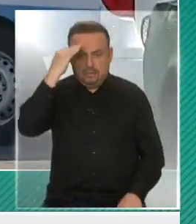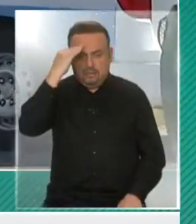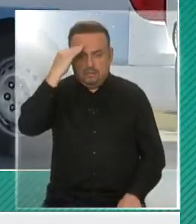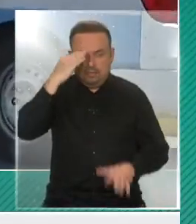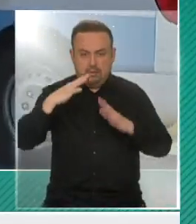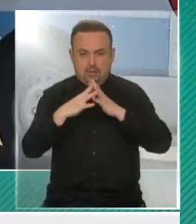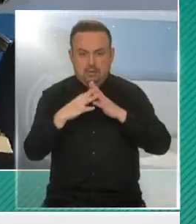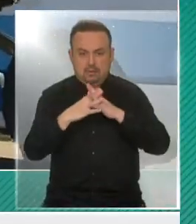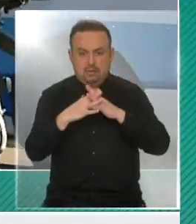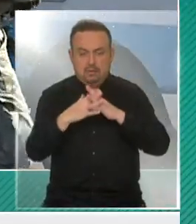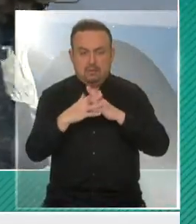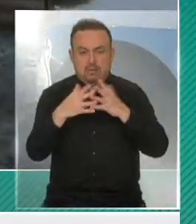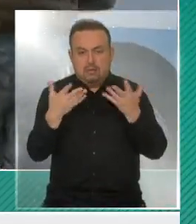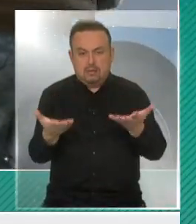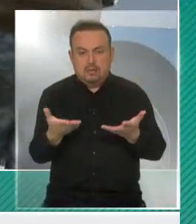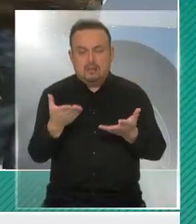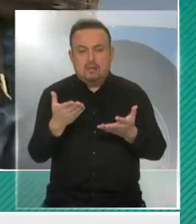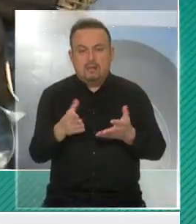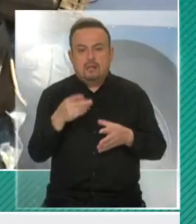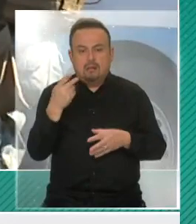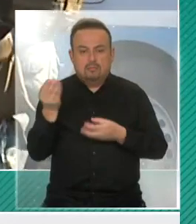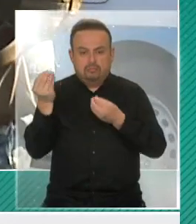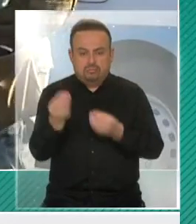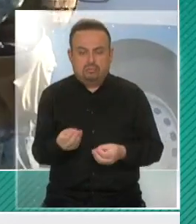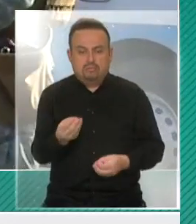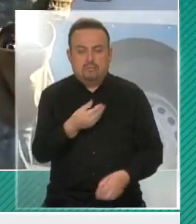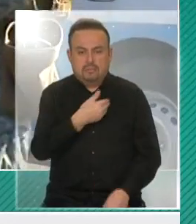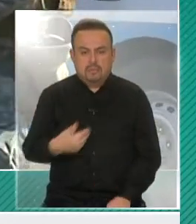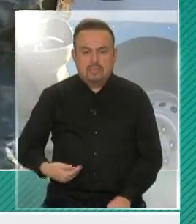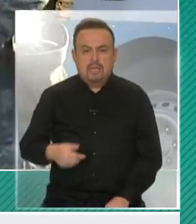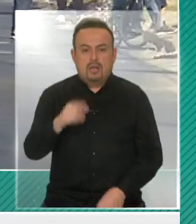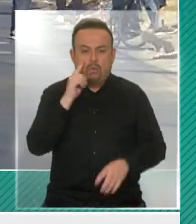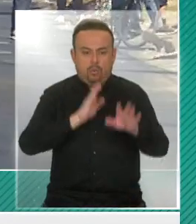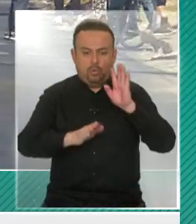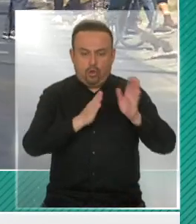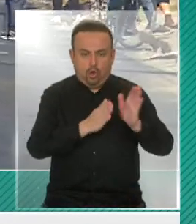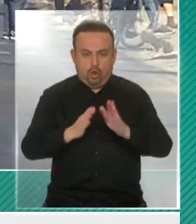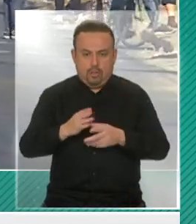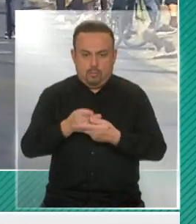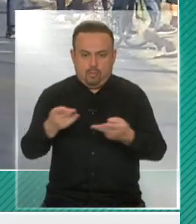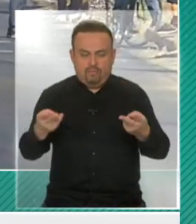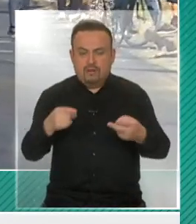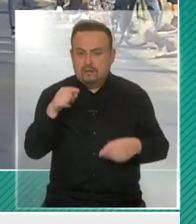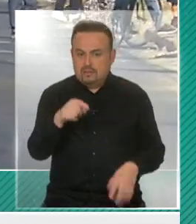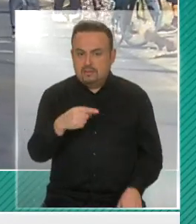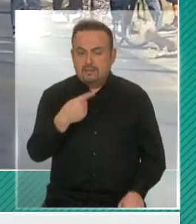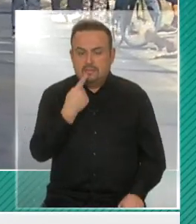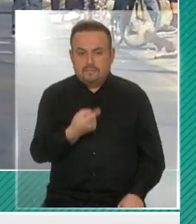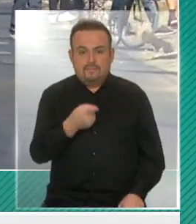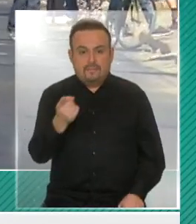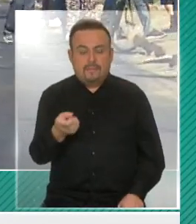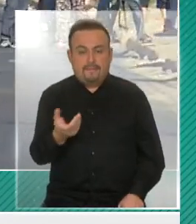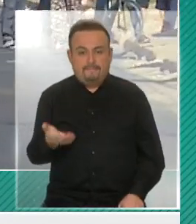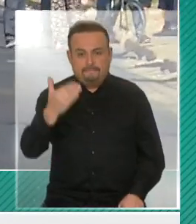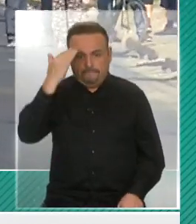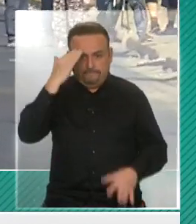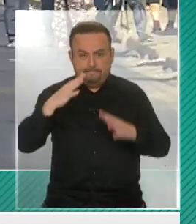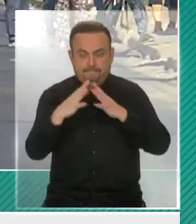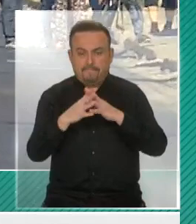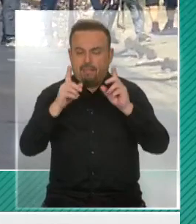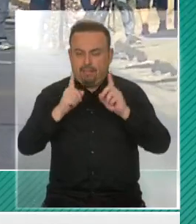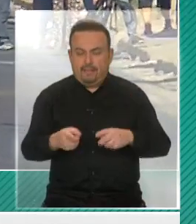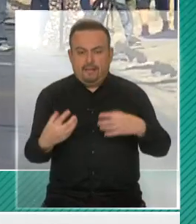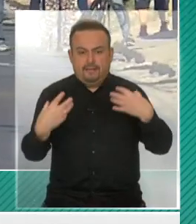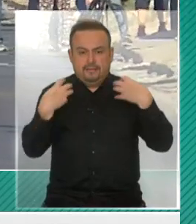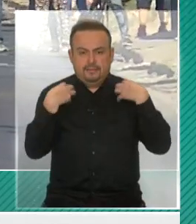de alguna de las ramas de las Fuerzas Armadas designadas por el presidente de la República para cuidar el orden público. Y desde ese punto de vista, las Fuerzas Armadas tienen una